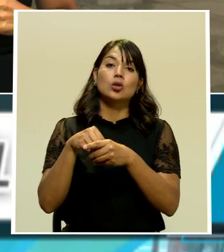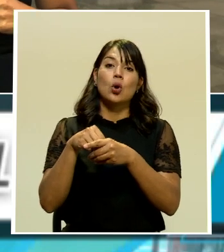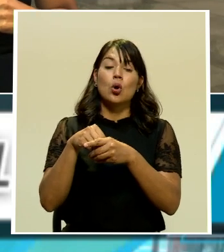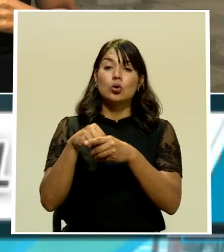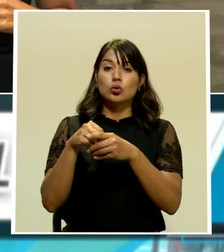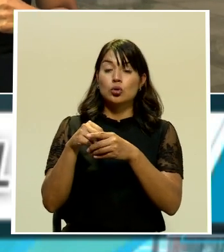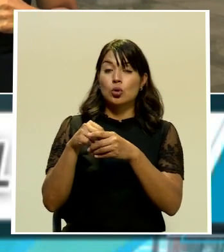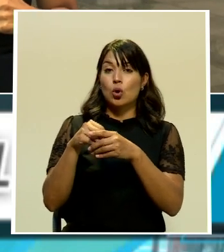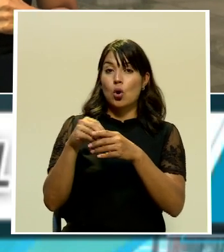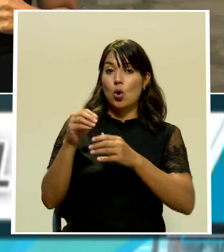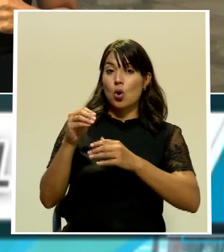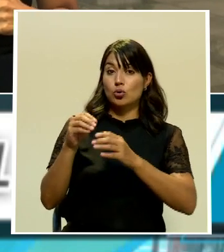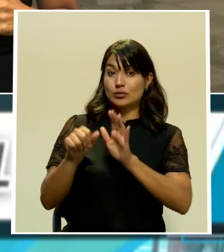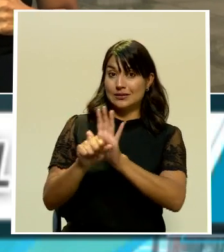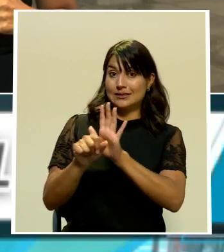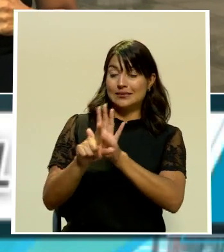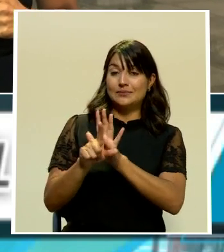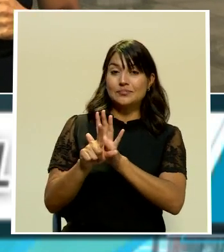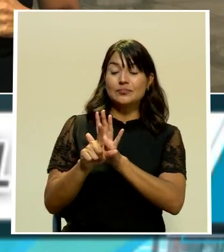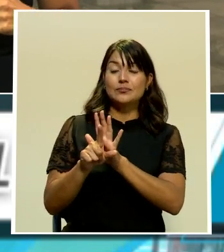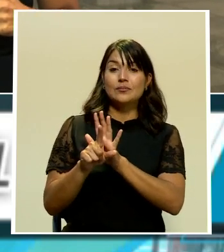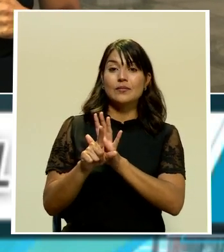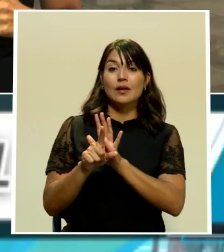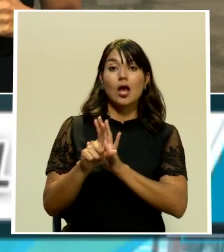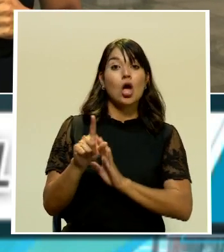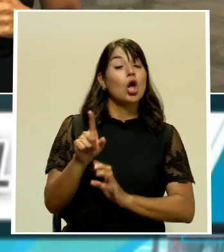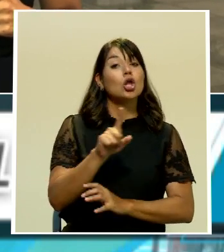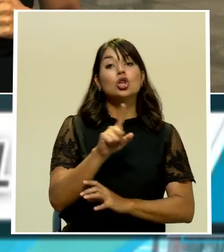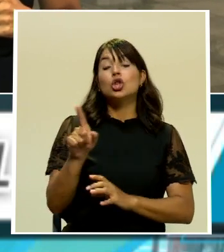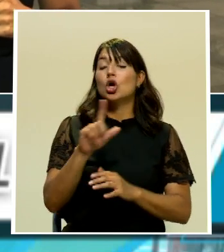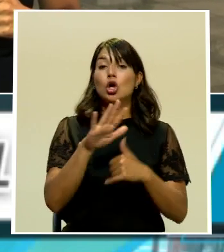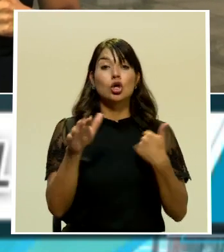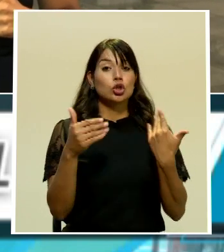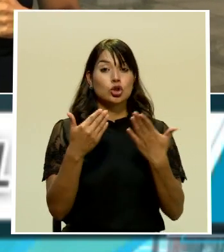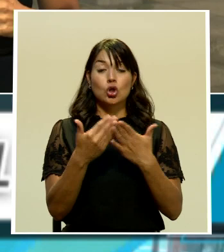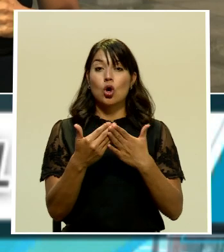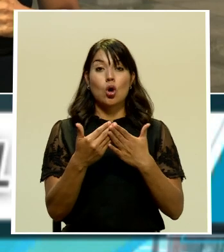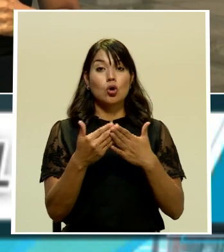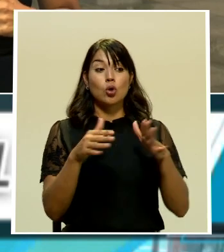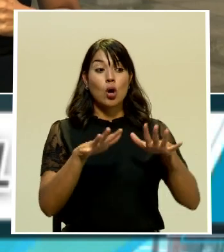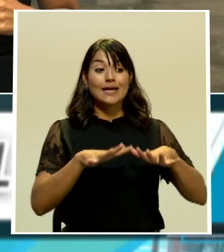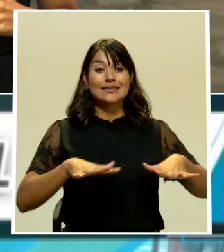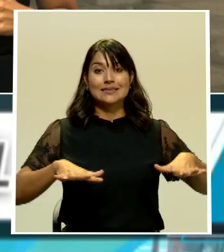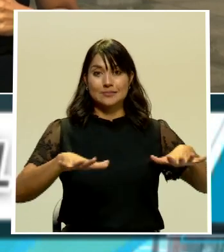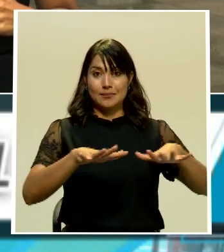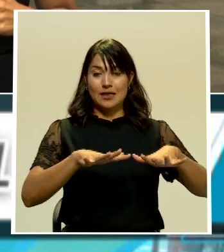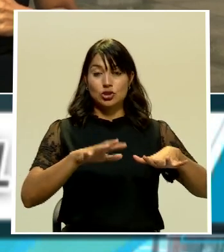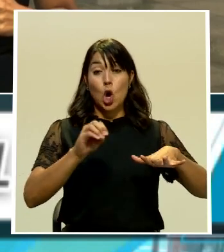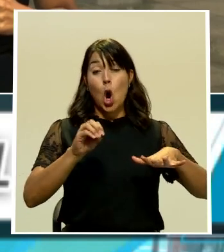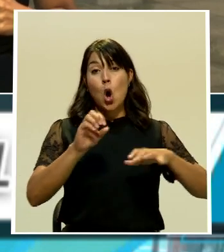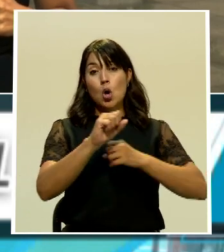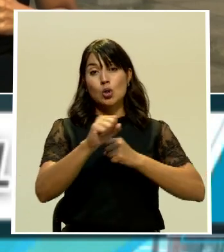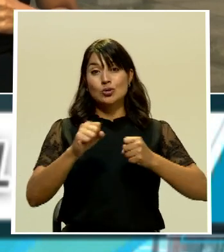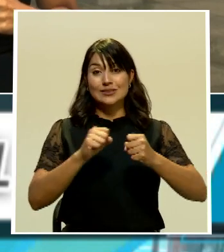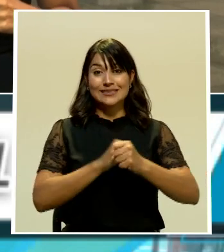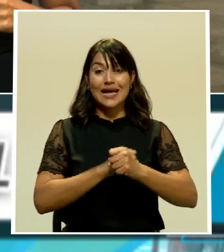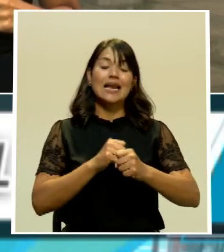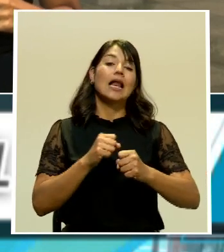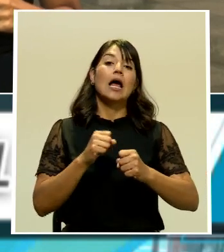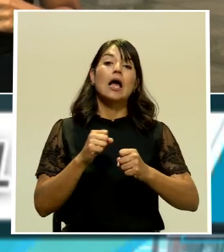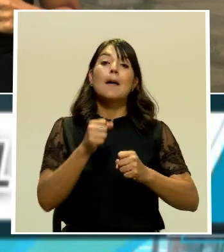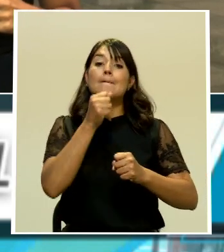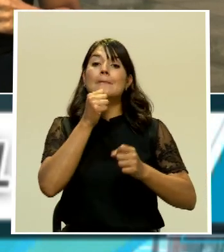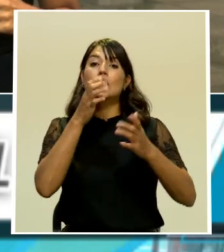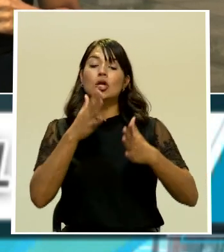geografía legislativa del congreso no todos los espacios están accesibles como ocurría en el